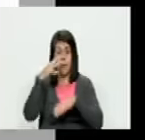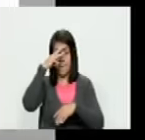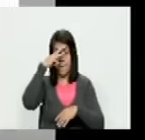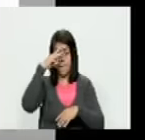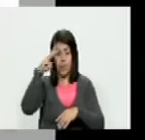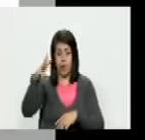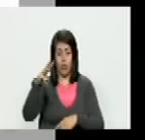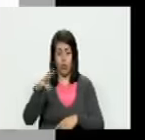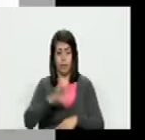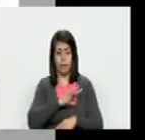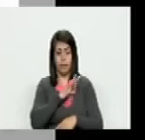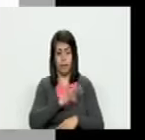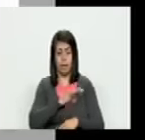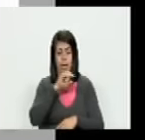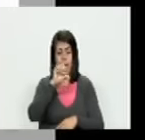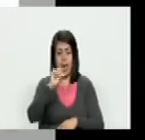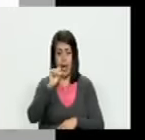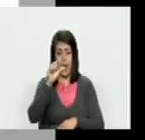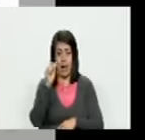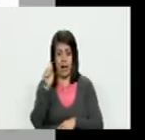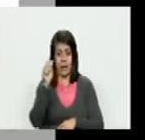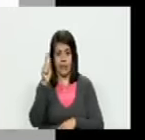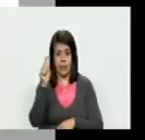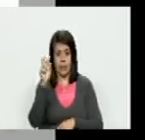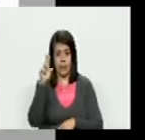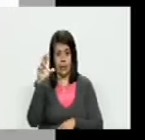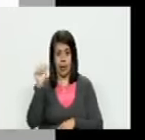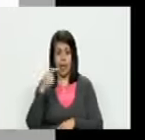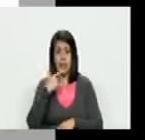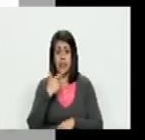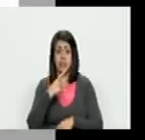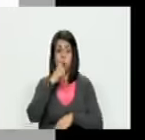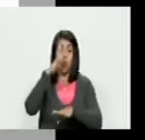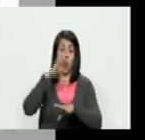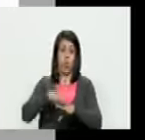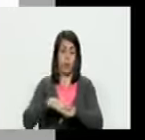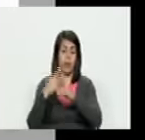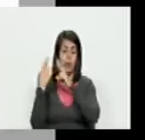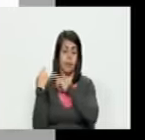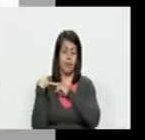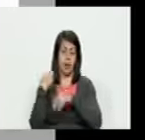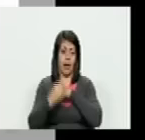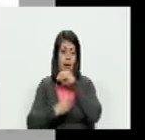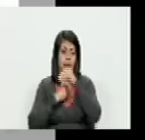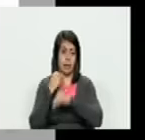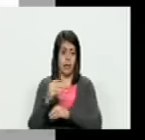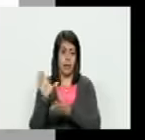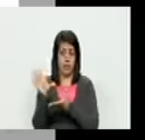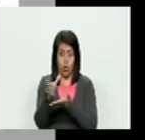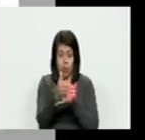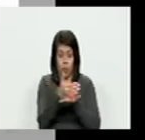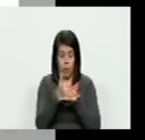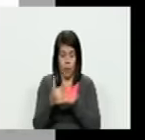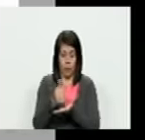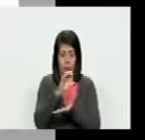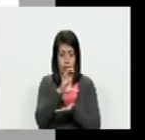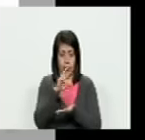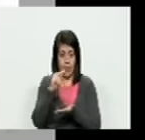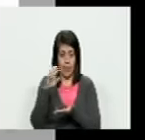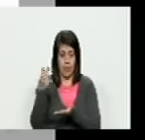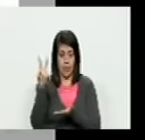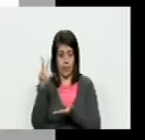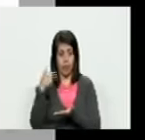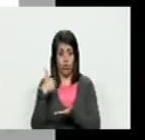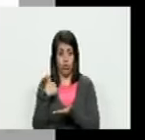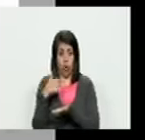que es un señor que se llama Astra él dice que él es el culpable de haber el responsable de haber hackeado al CNE venezolano dice